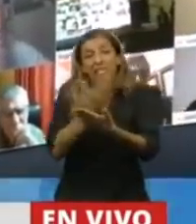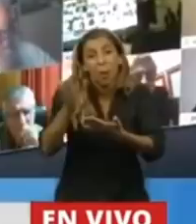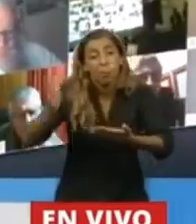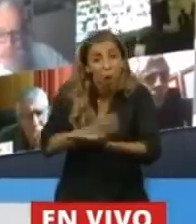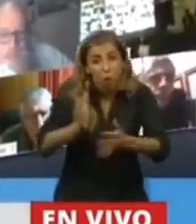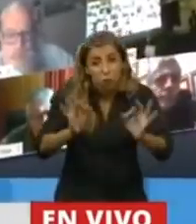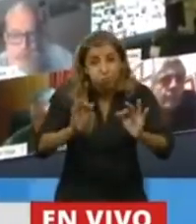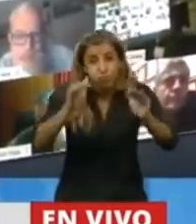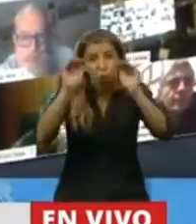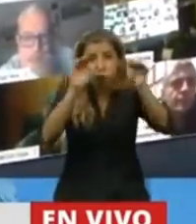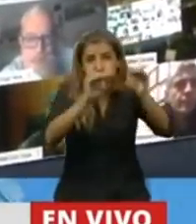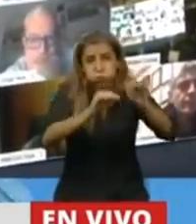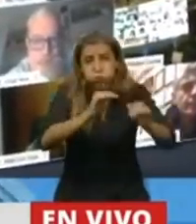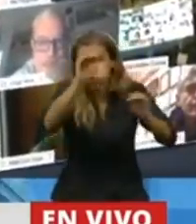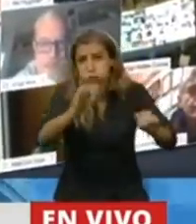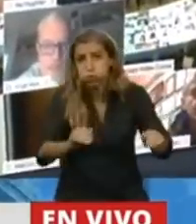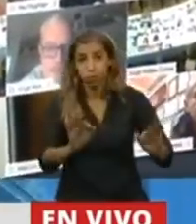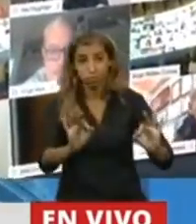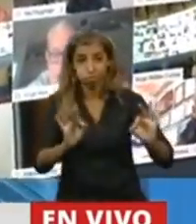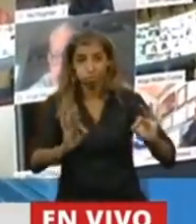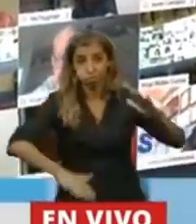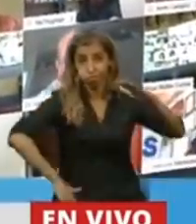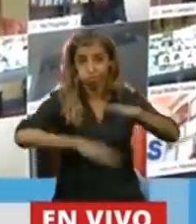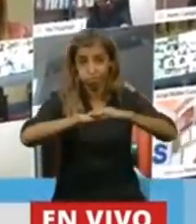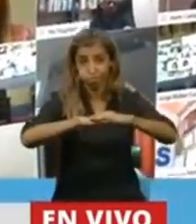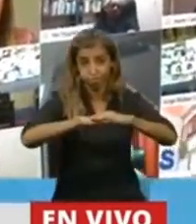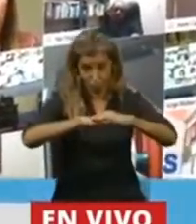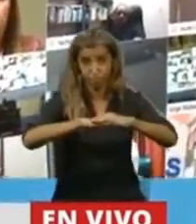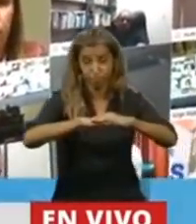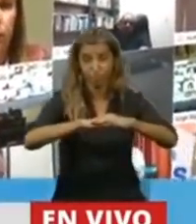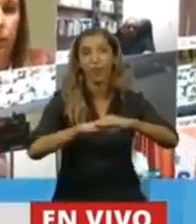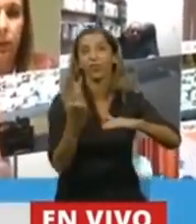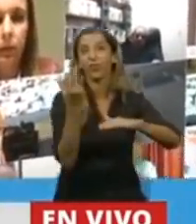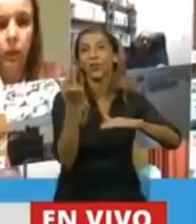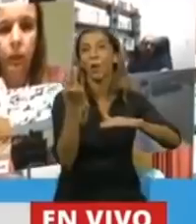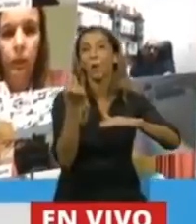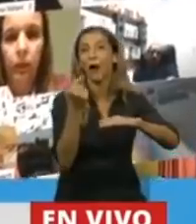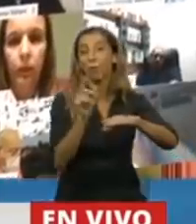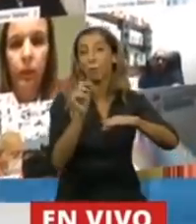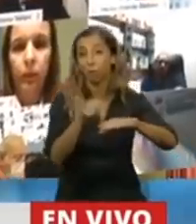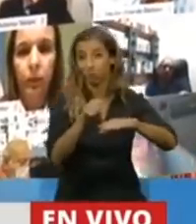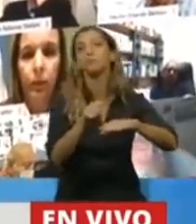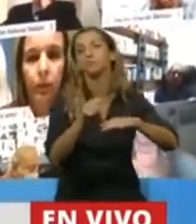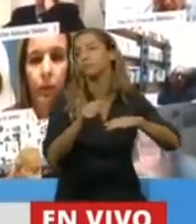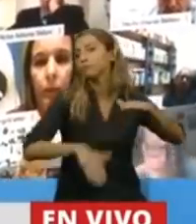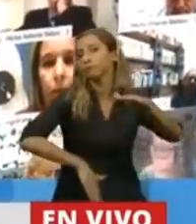dijo hasta acá llegué, porque ya estaba lleno de stock, o sea produce con el valor actual, para vender van a saber cuándo, todas esas golosinas,